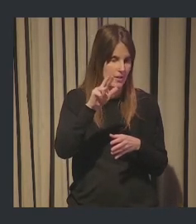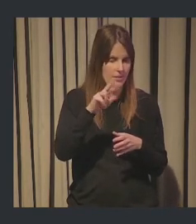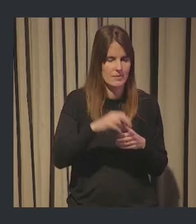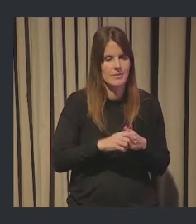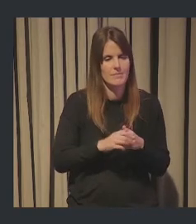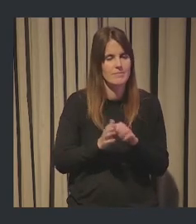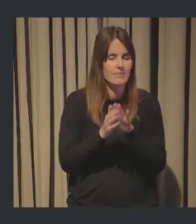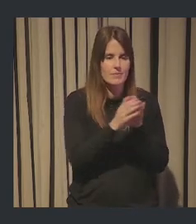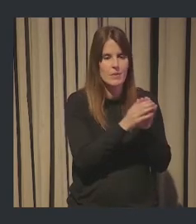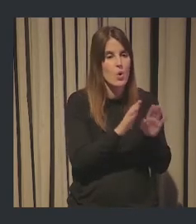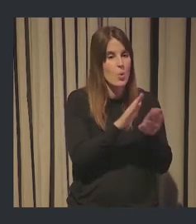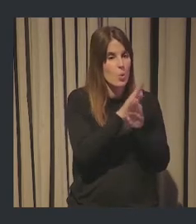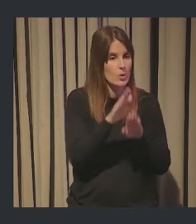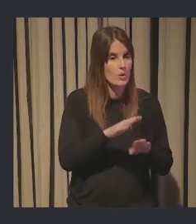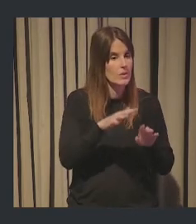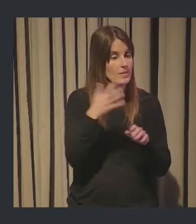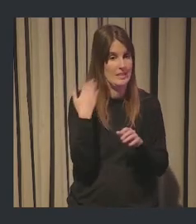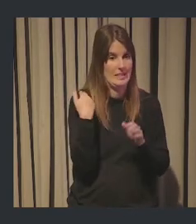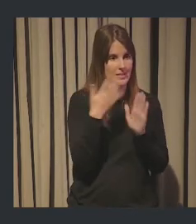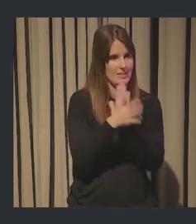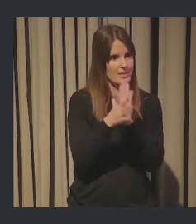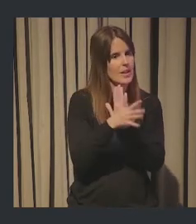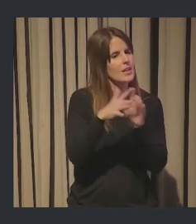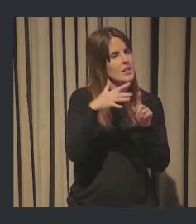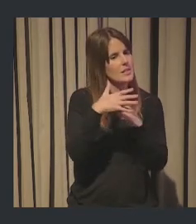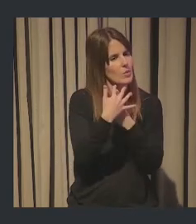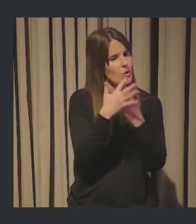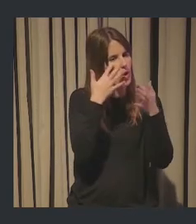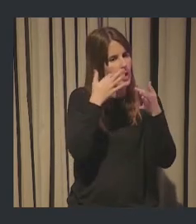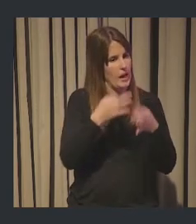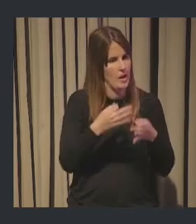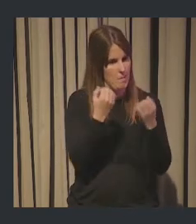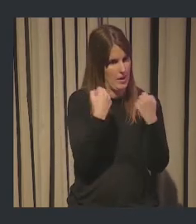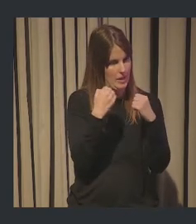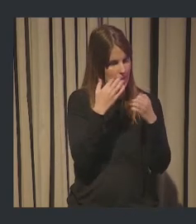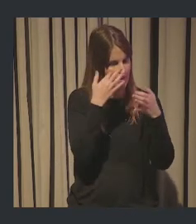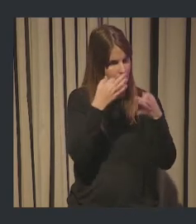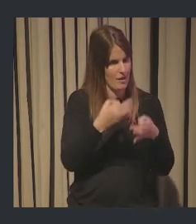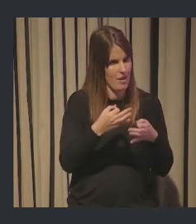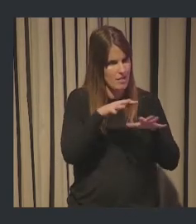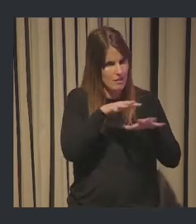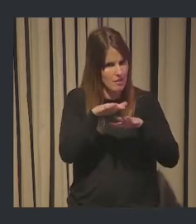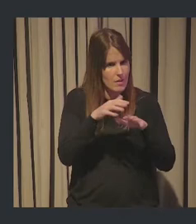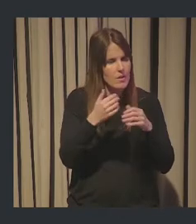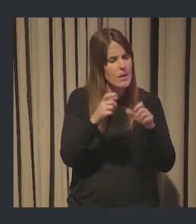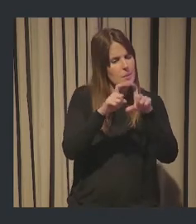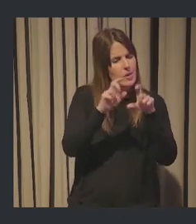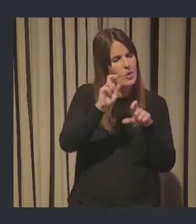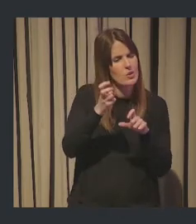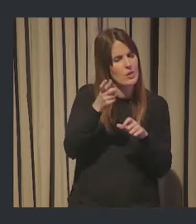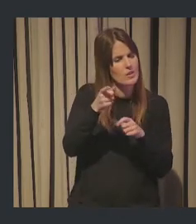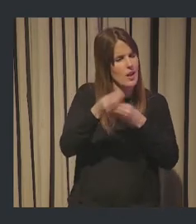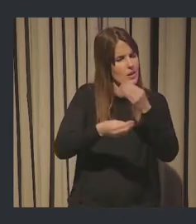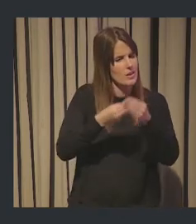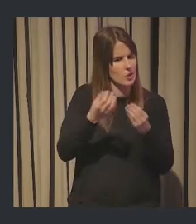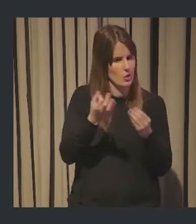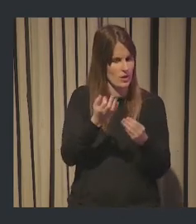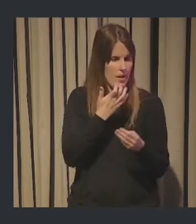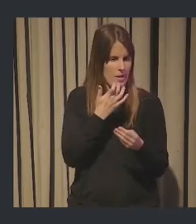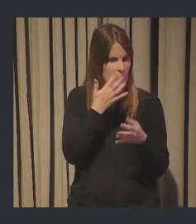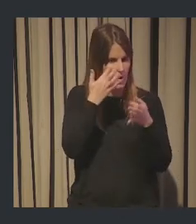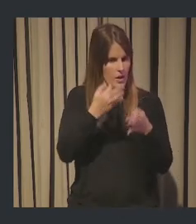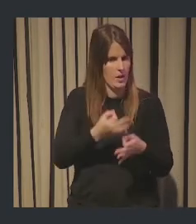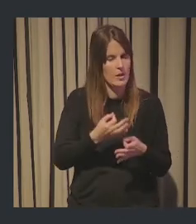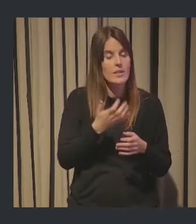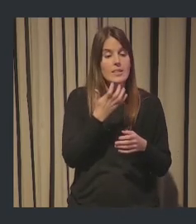Por último, tenemos los casos prácticos, como os decía, muy importantes para saber qué se está moviendo, qué están haciendo otros. En este caso, si tenemos